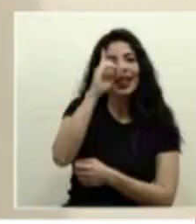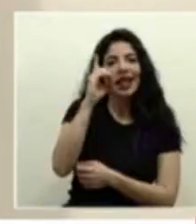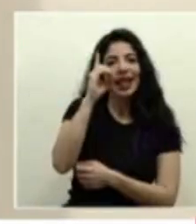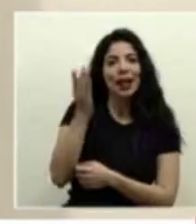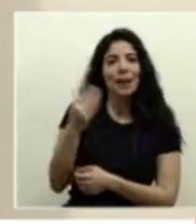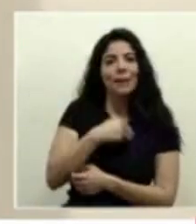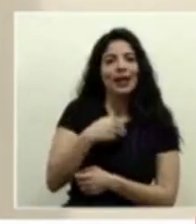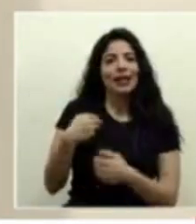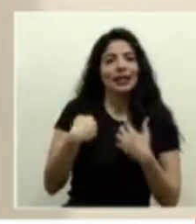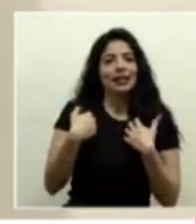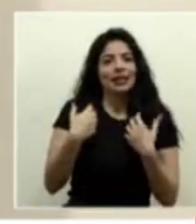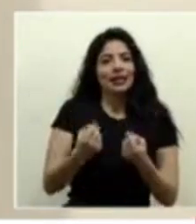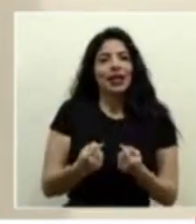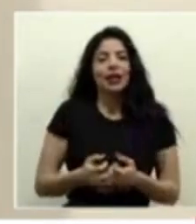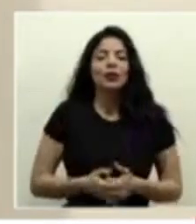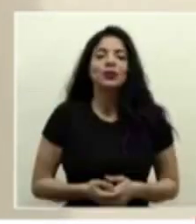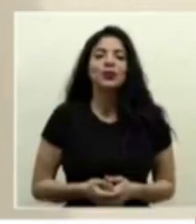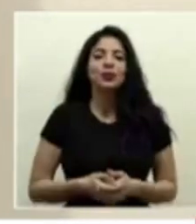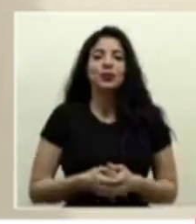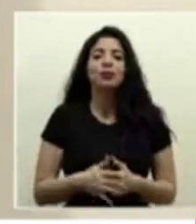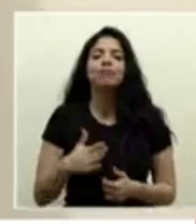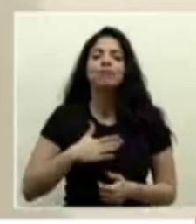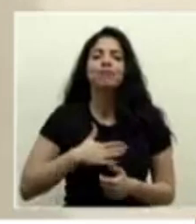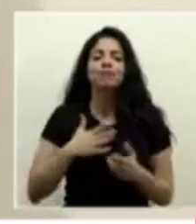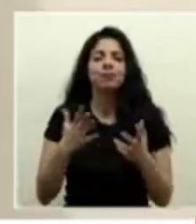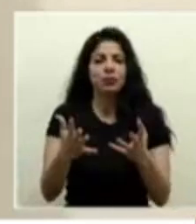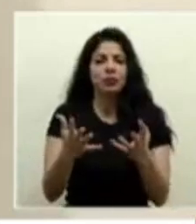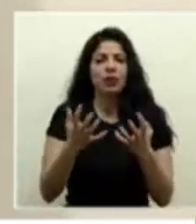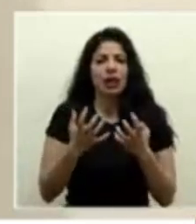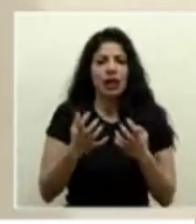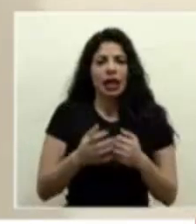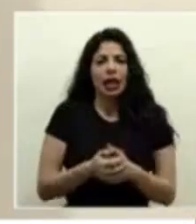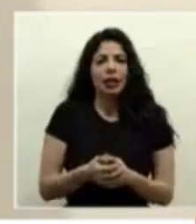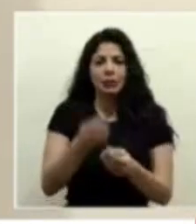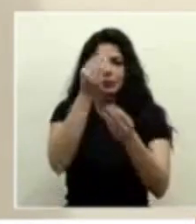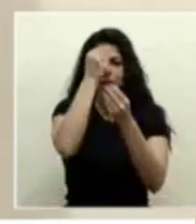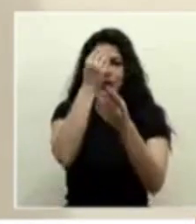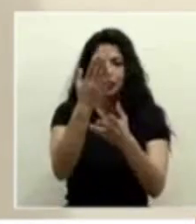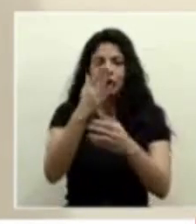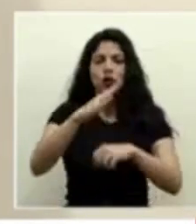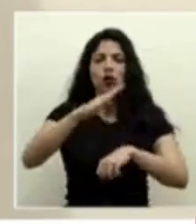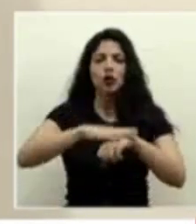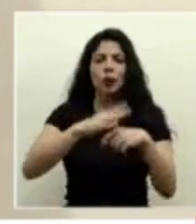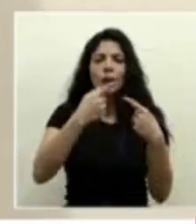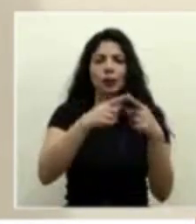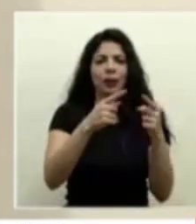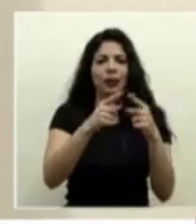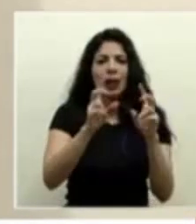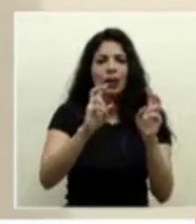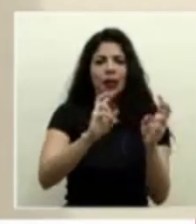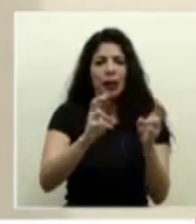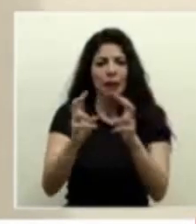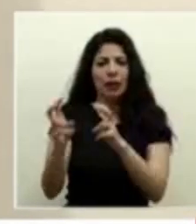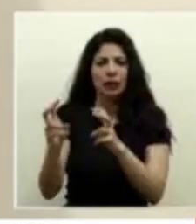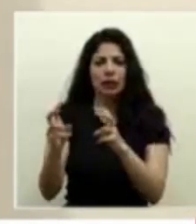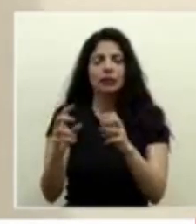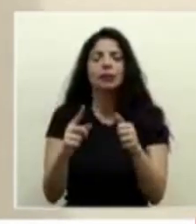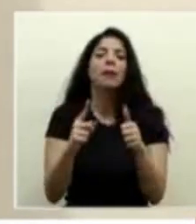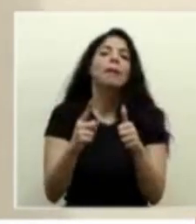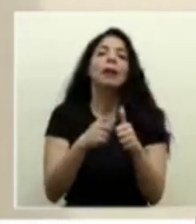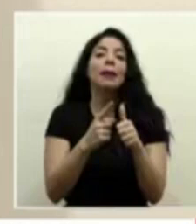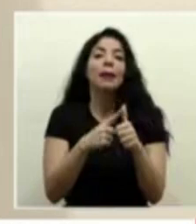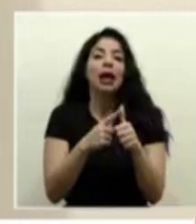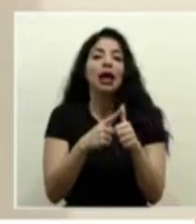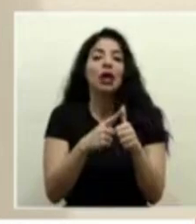a continuación quisiera informar sobre varios temas empiezo con